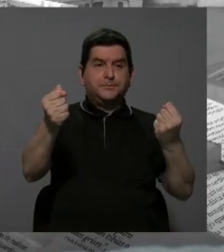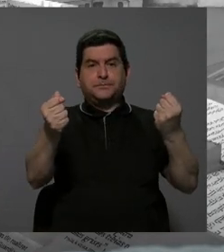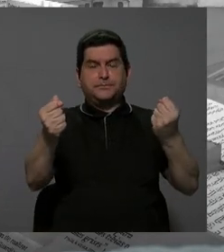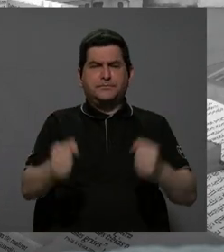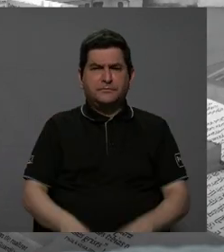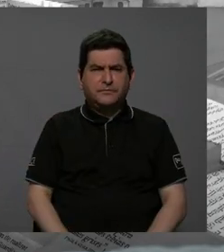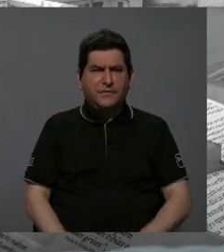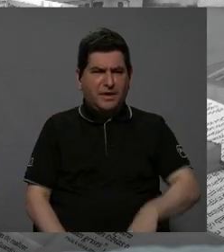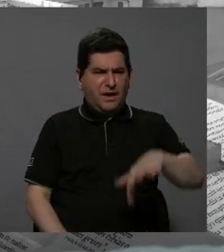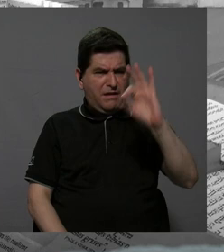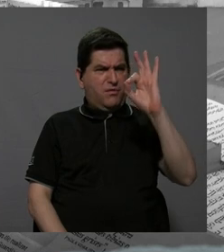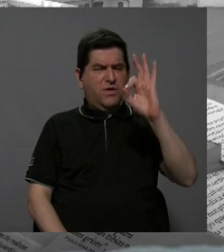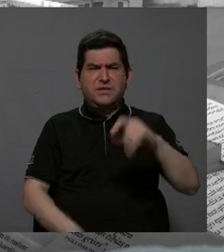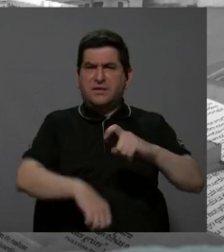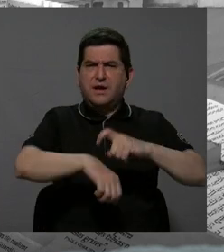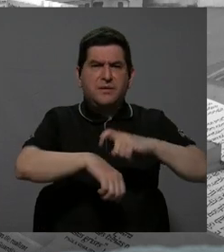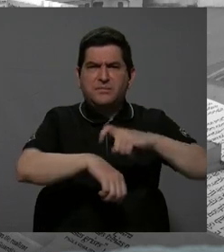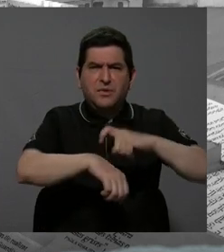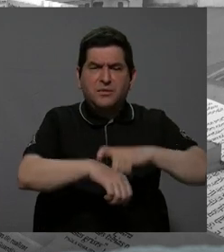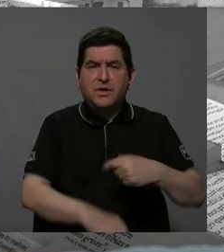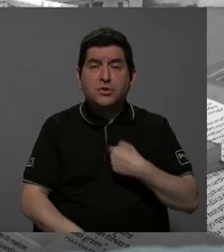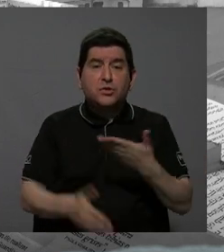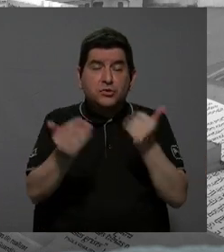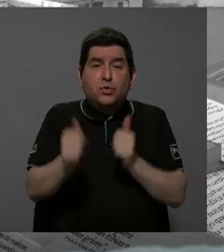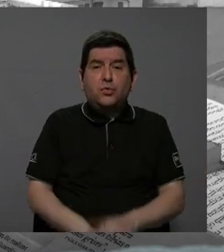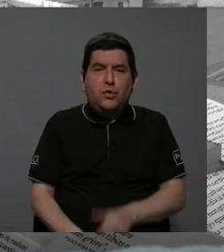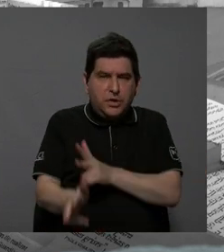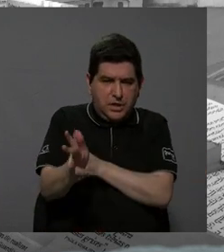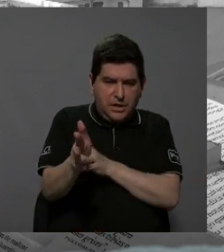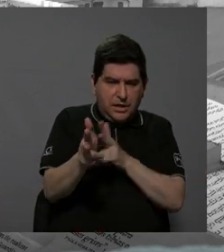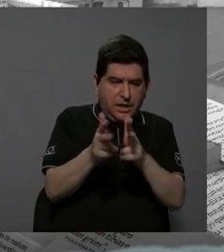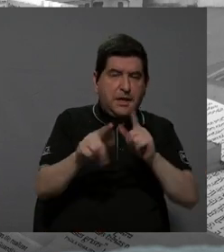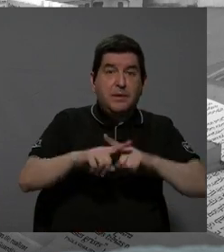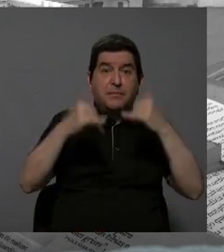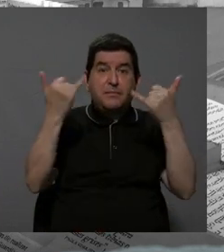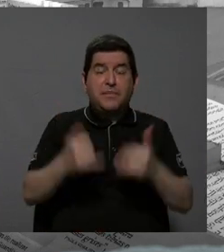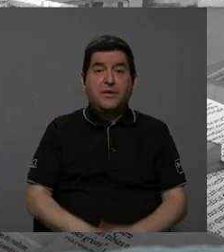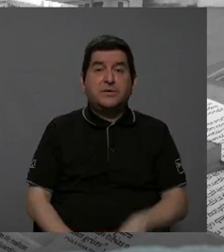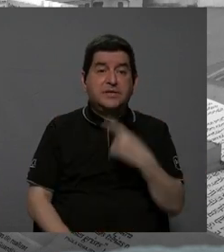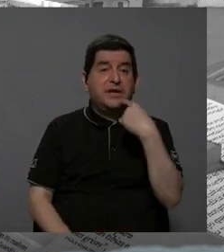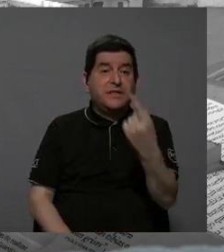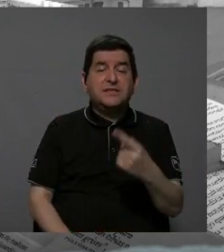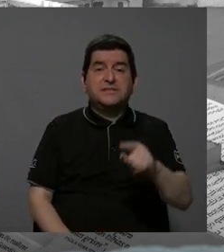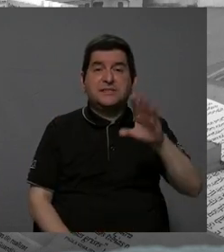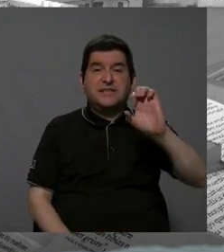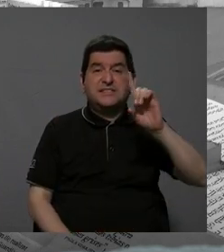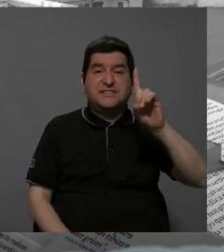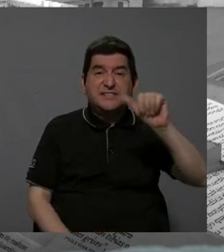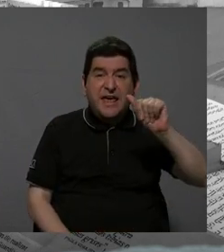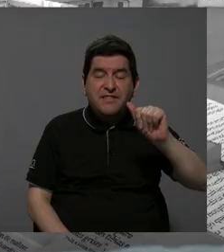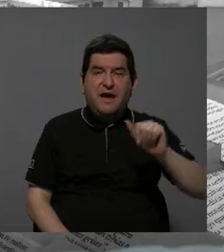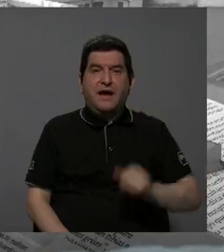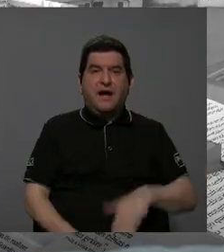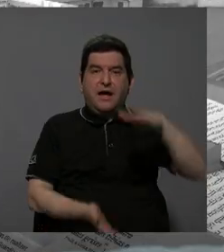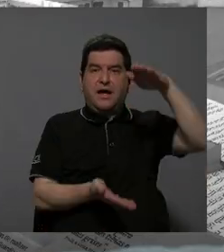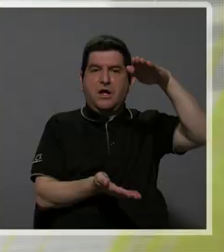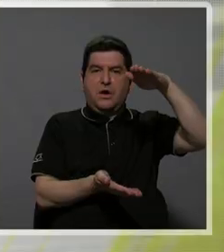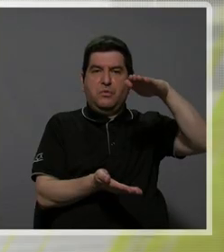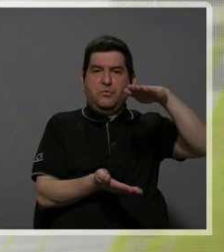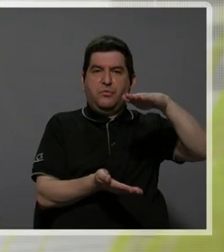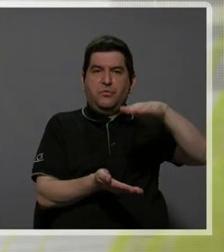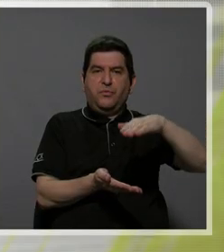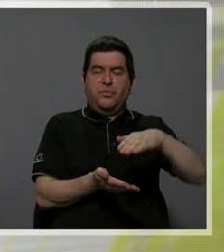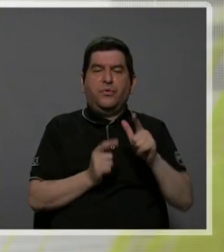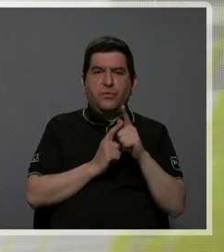encuentra con que hay momentos en que uno quiere adelantar, pero se da cuenta que ya viene un SEDA, y hay que disminuir la velocidad,